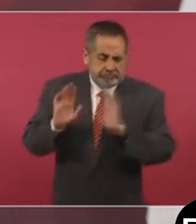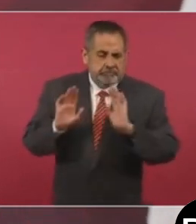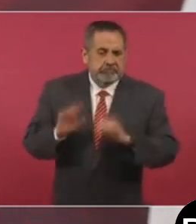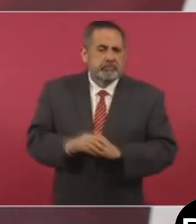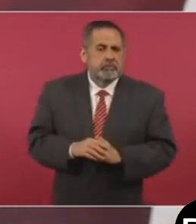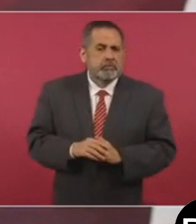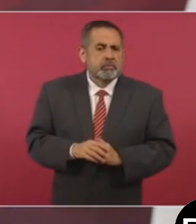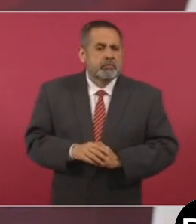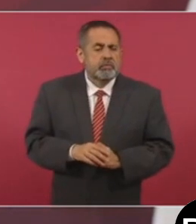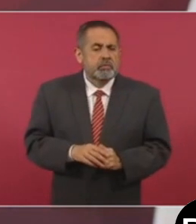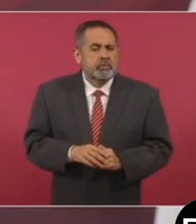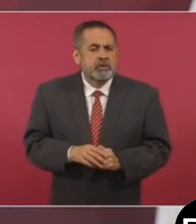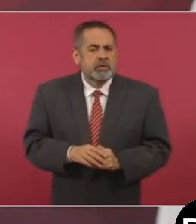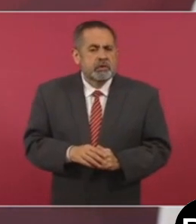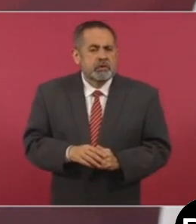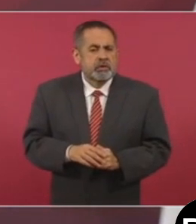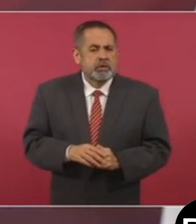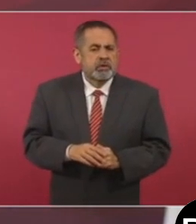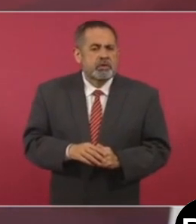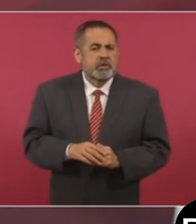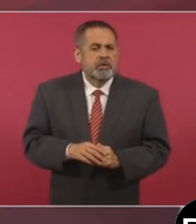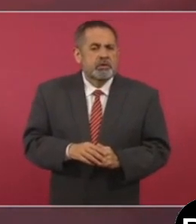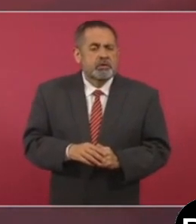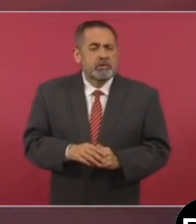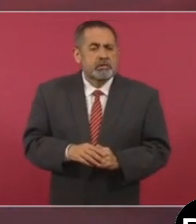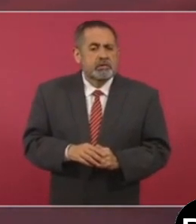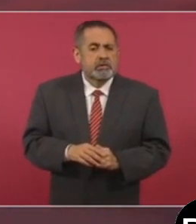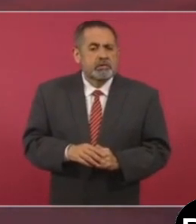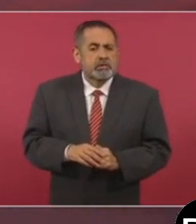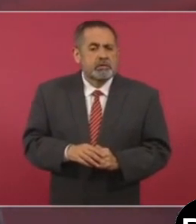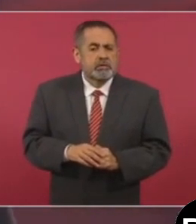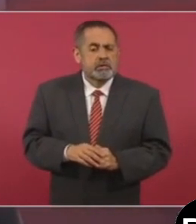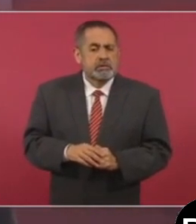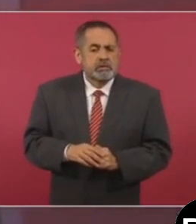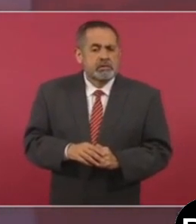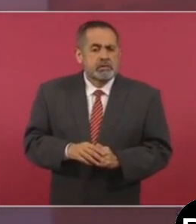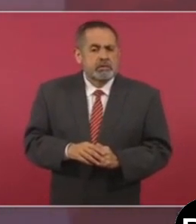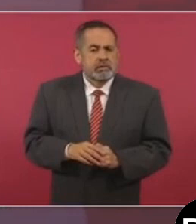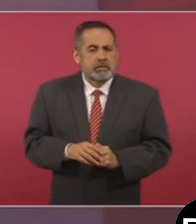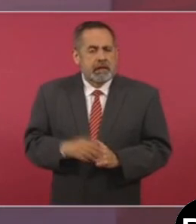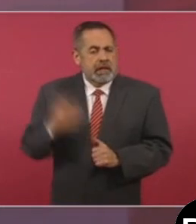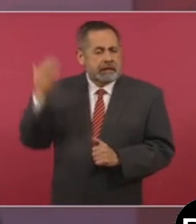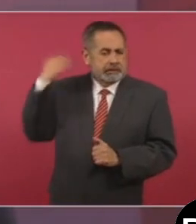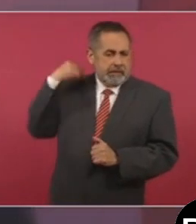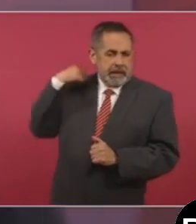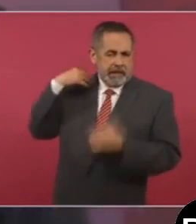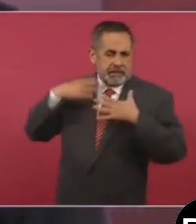la espalda,